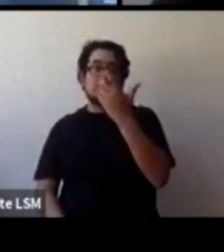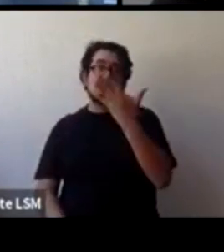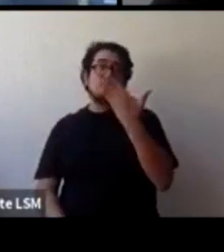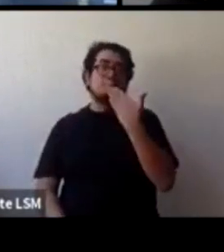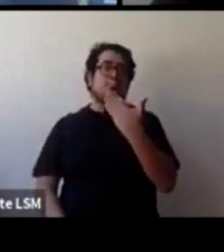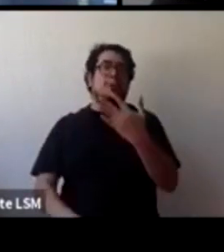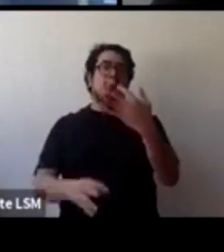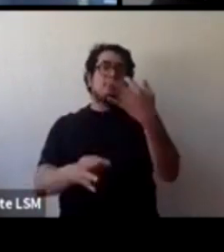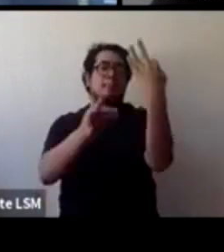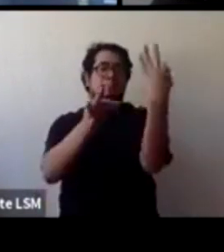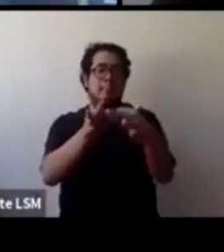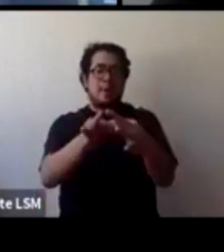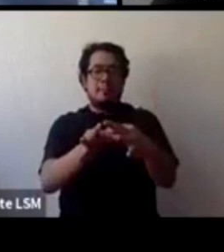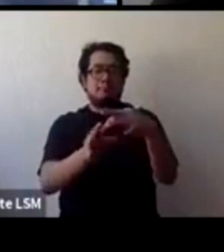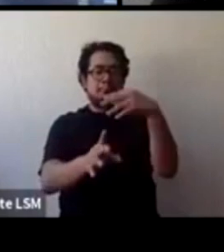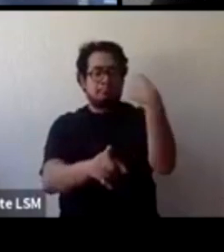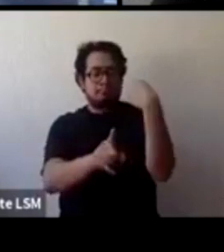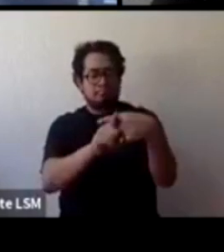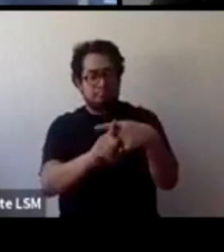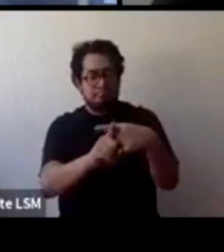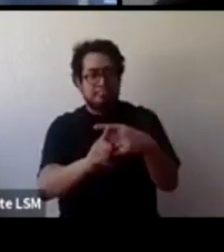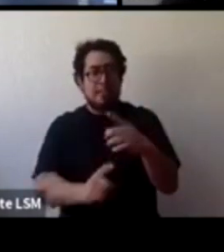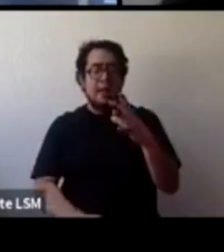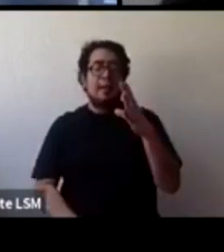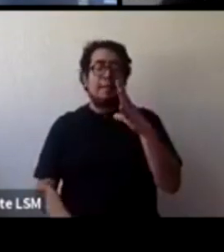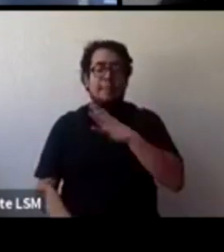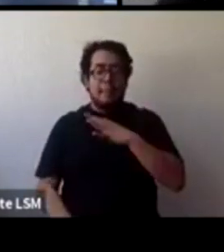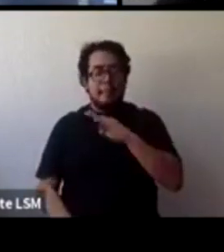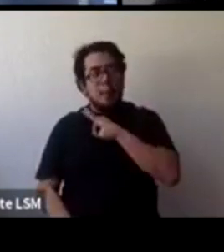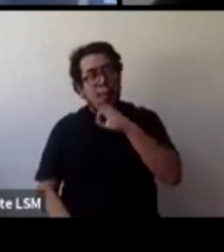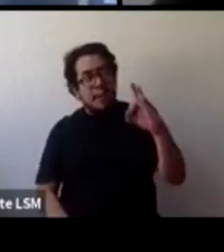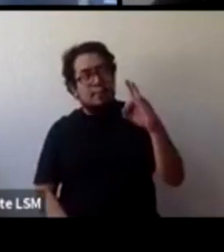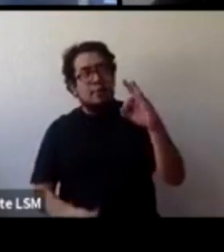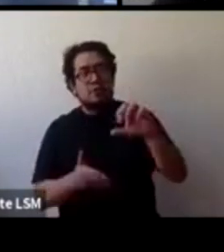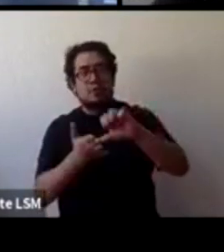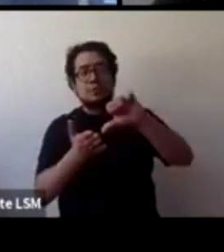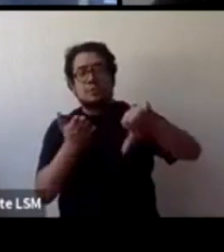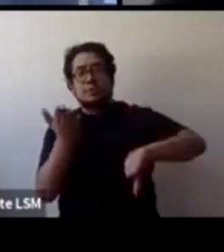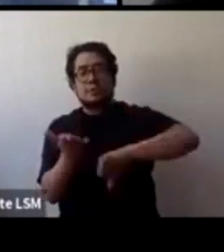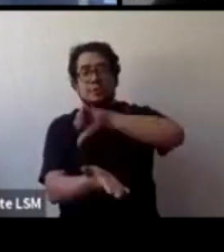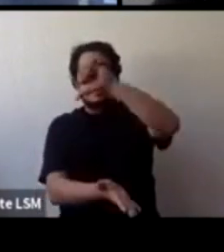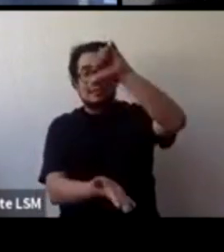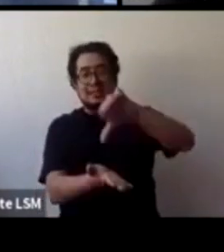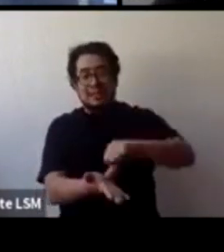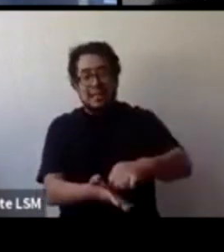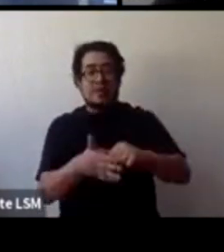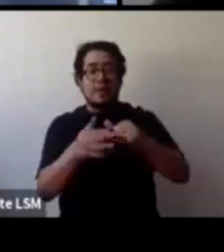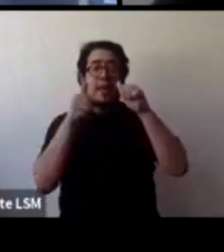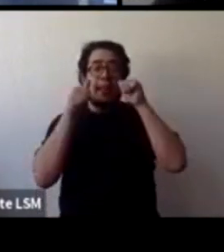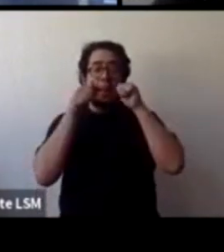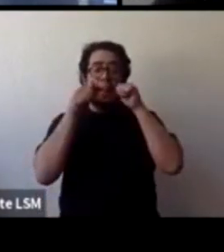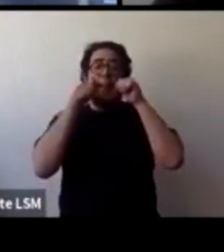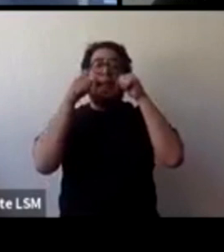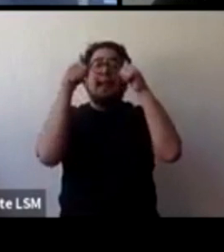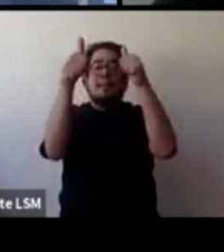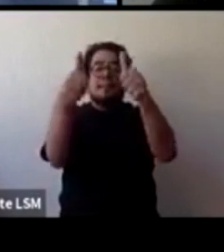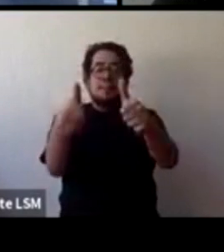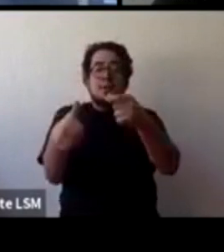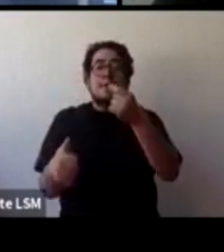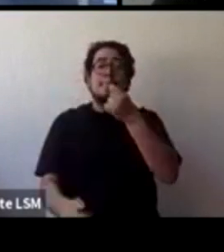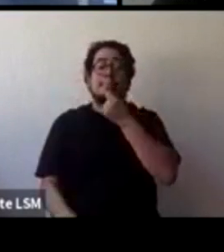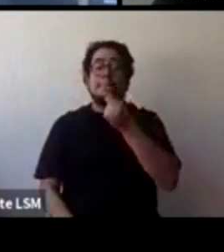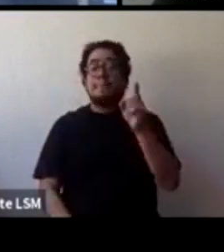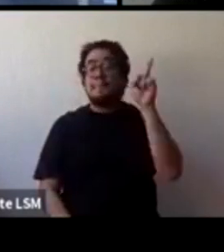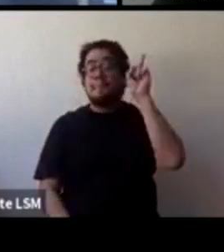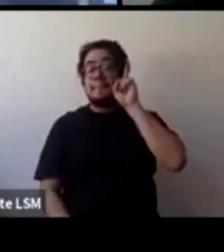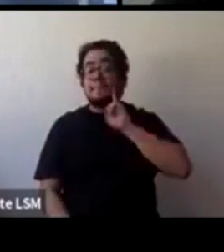en donde se pueden tener centros de atención a niños y niñas víctimas y por ejemplo también tienen ellos